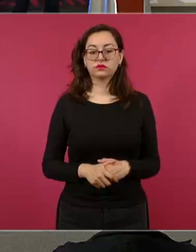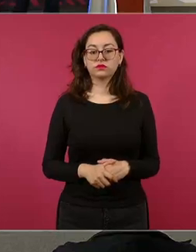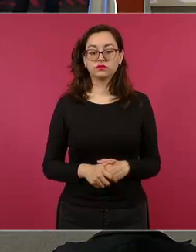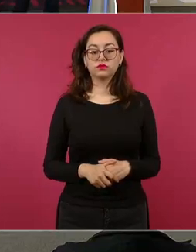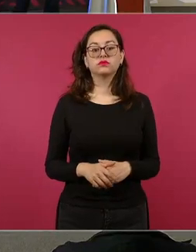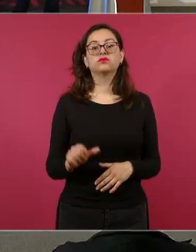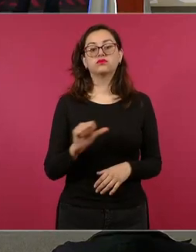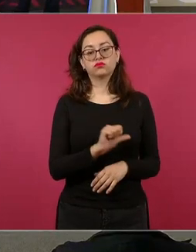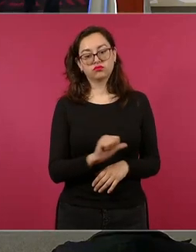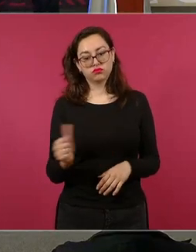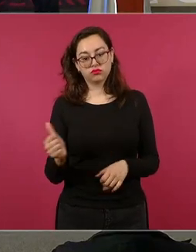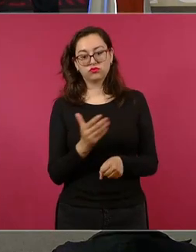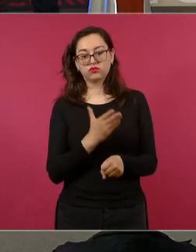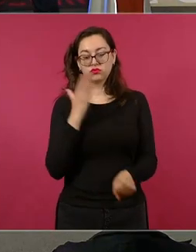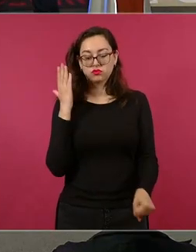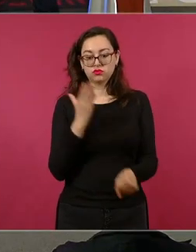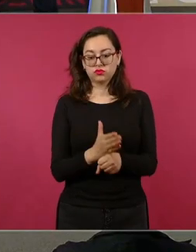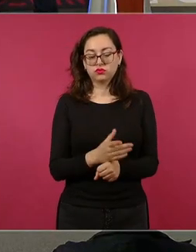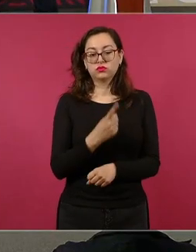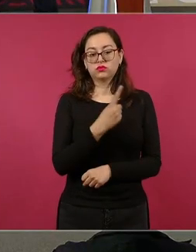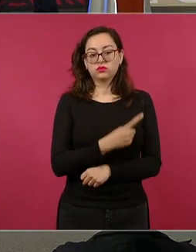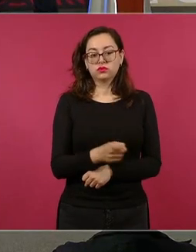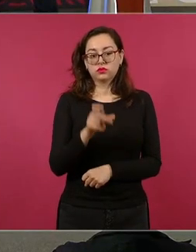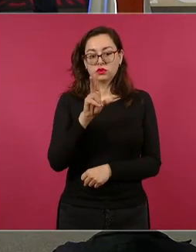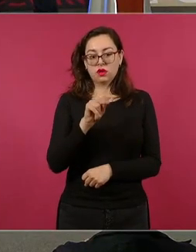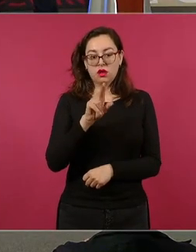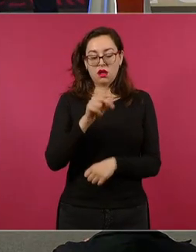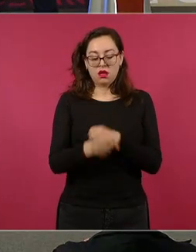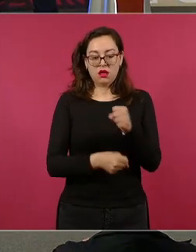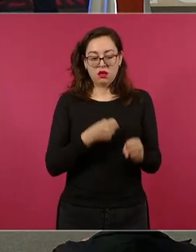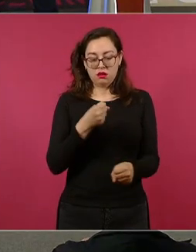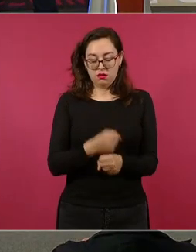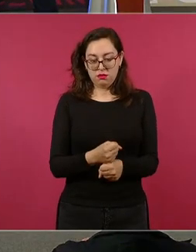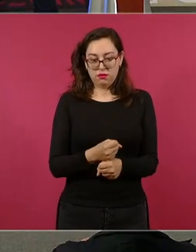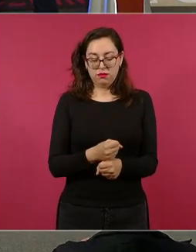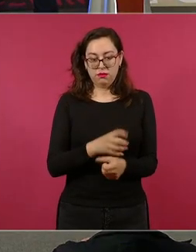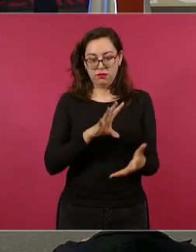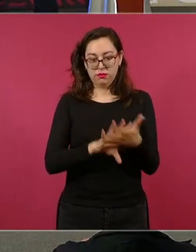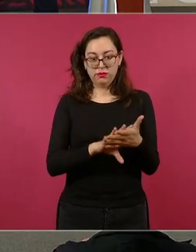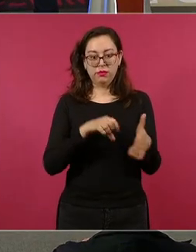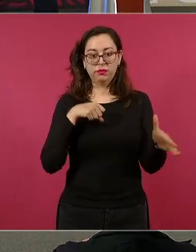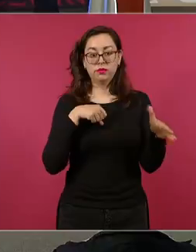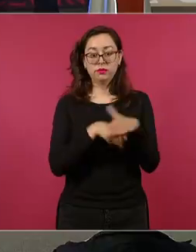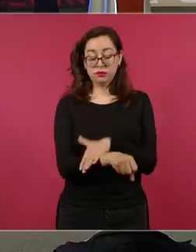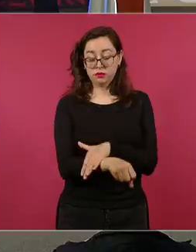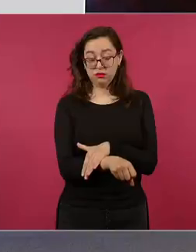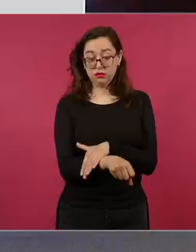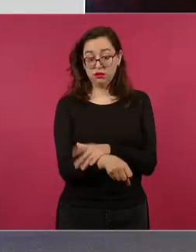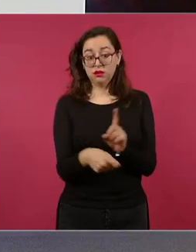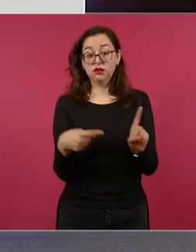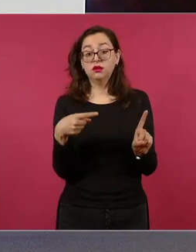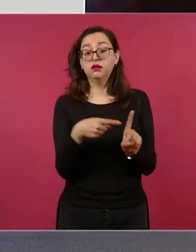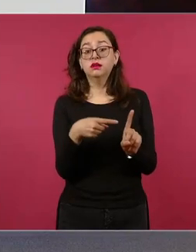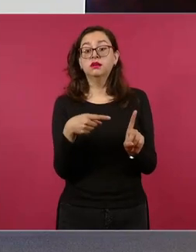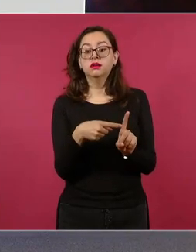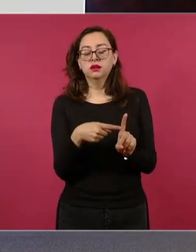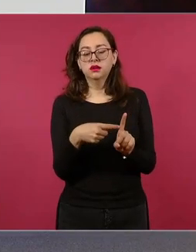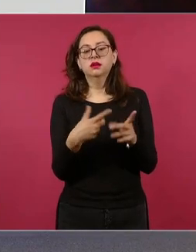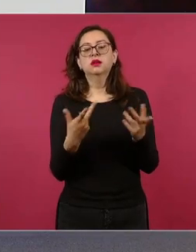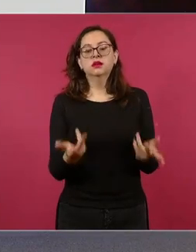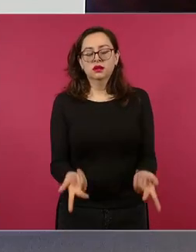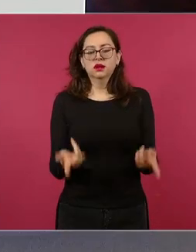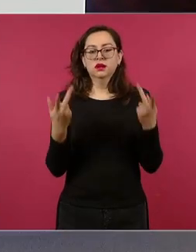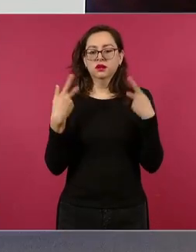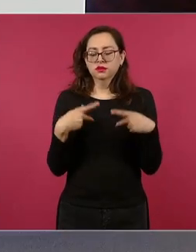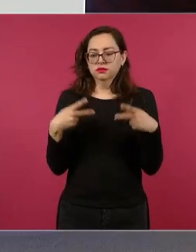Otra sentencia de 180 años de prisión a Carlos N. tras acreditar su responsabilidad en el delito de trata de personas